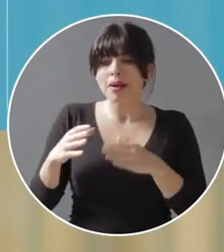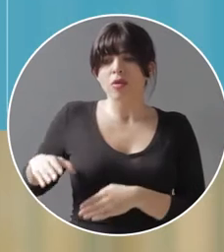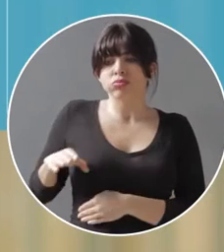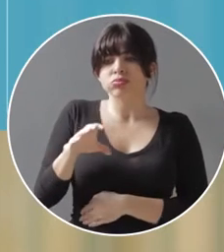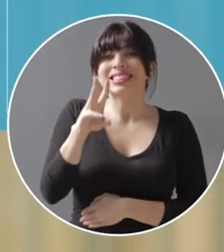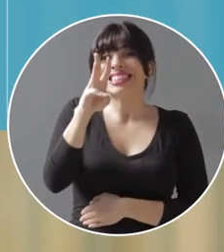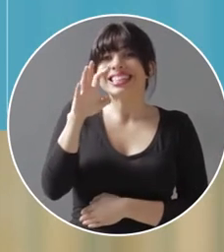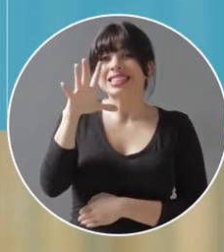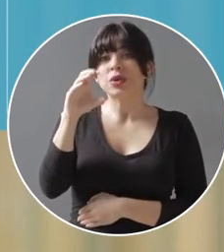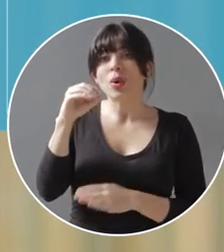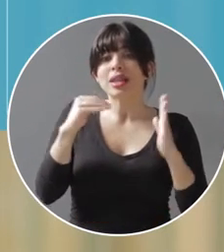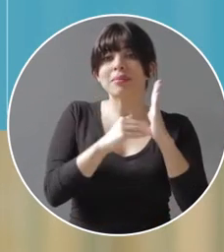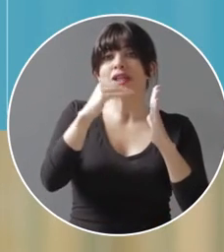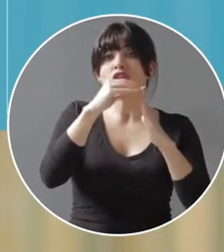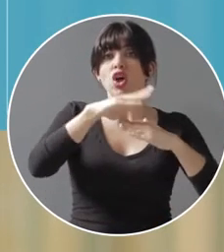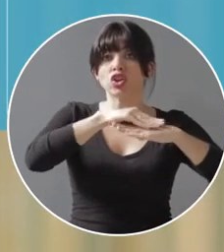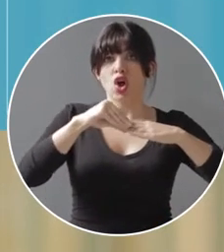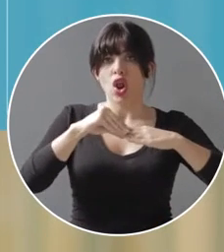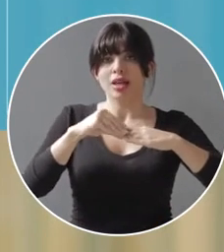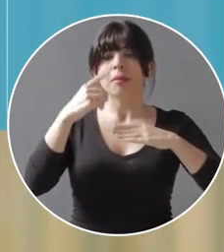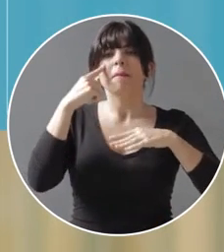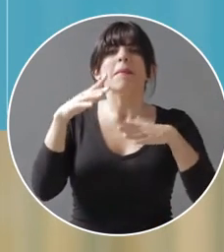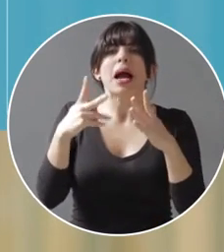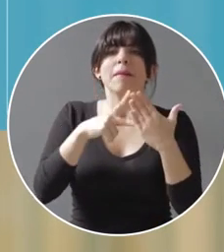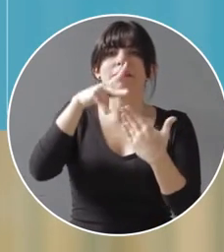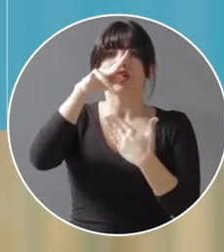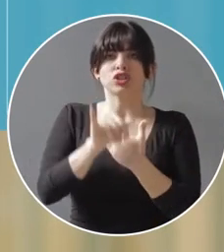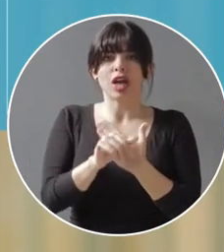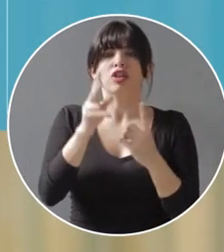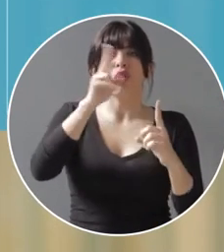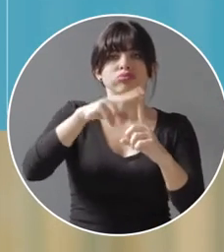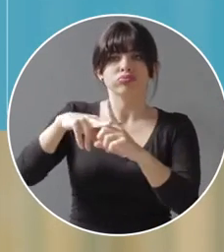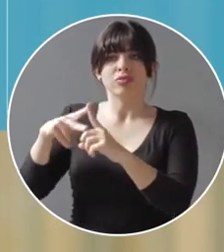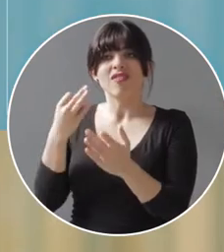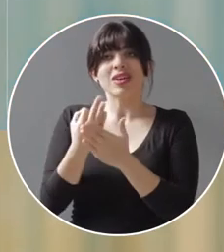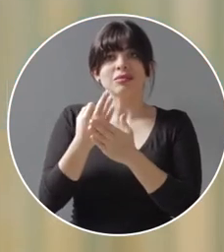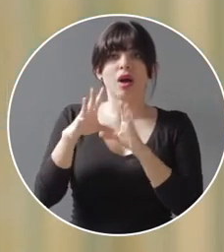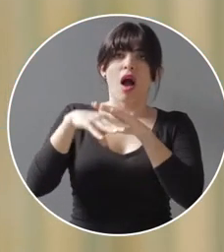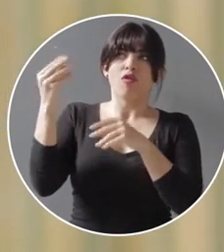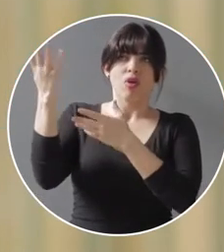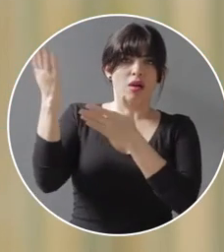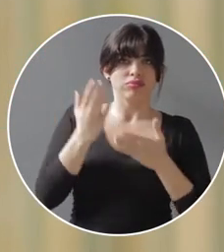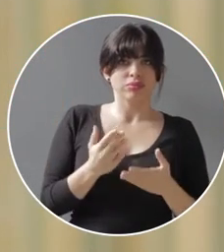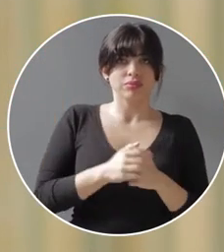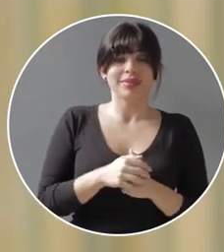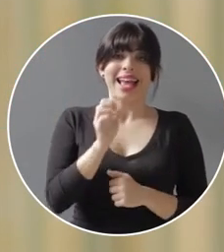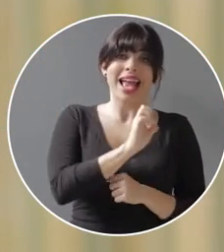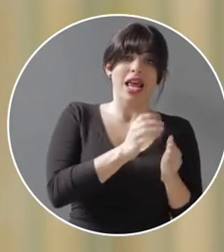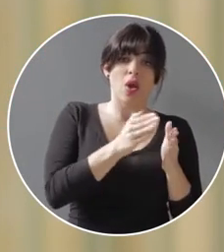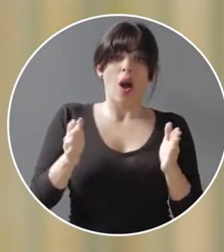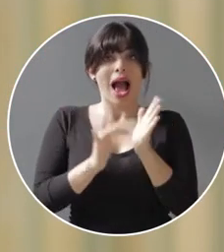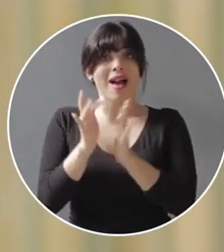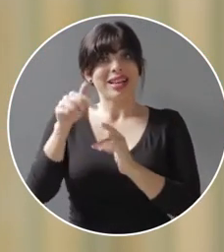una inversión de 650 millones de dólares en ejecución de proyectos con financiamiento externo. Entre enero y abril